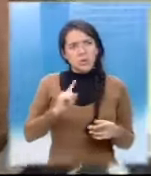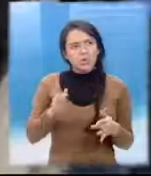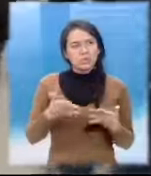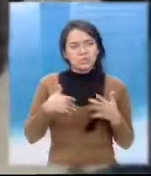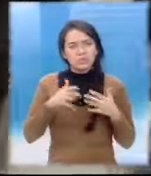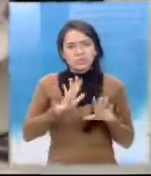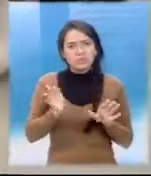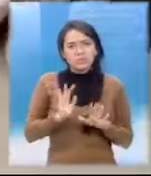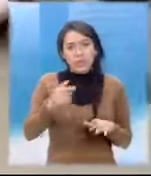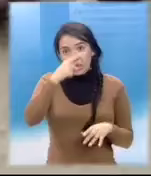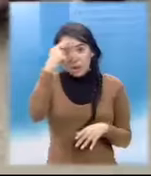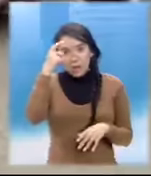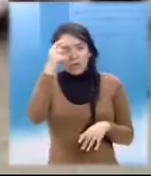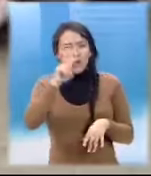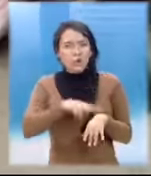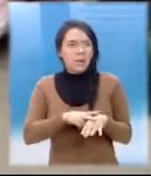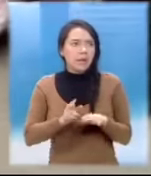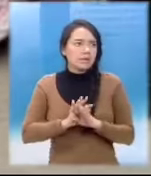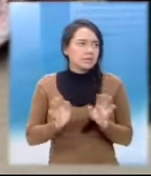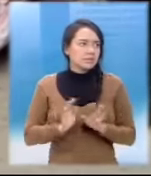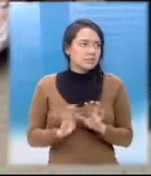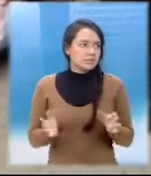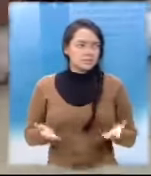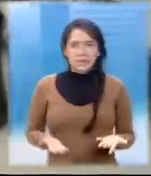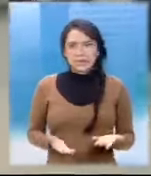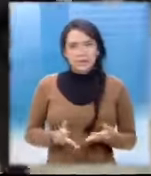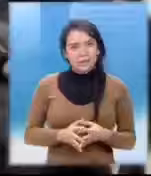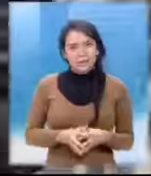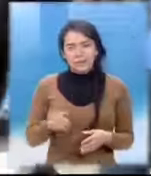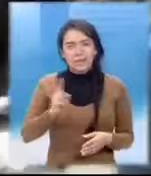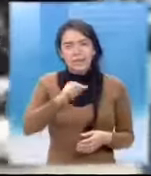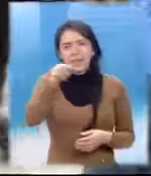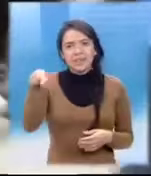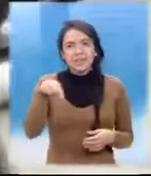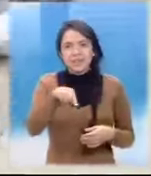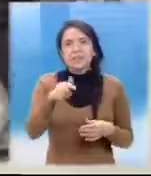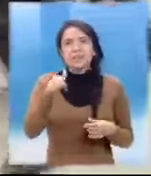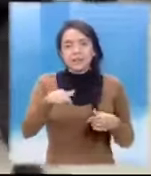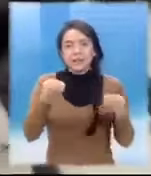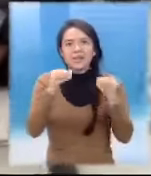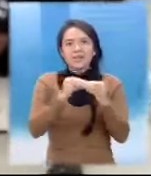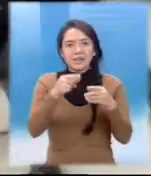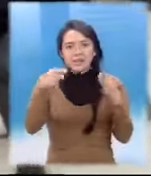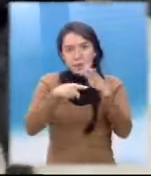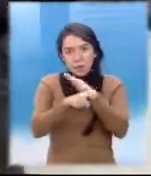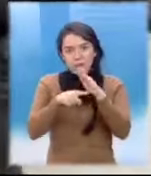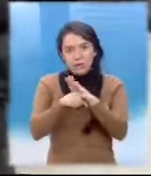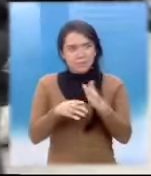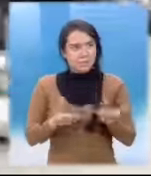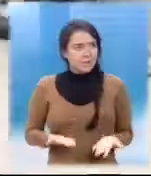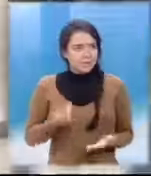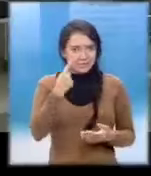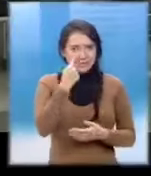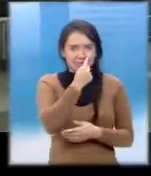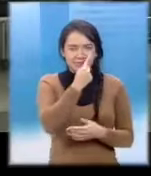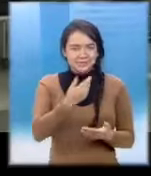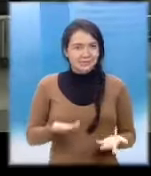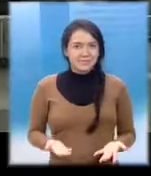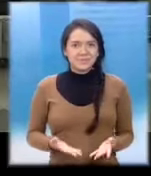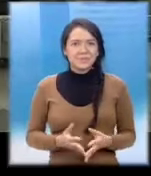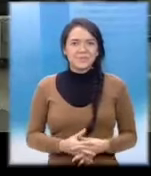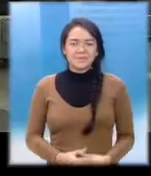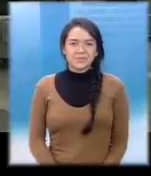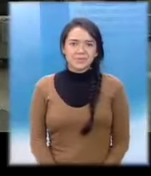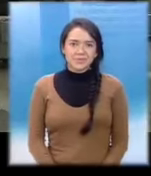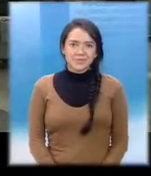trabajando Hay que chupar, hay que gozar, hay que bailar, hay que brincar, hay que chupar El mundo se va a acabar A ver,